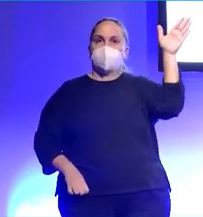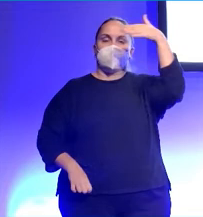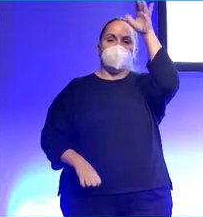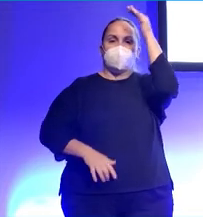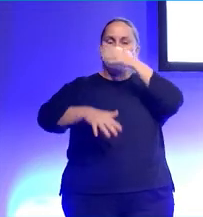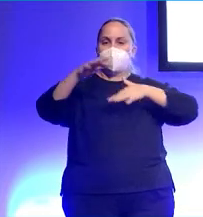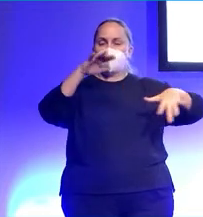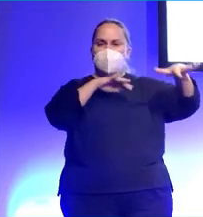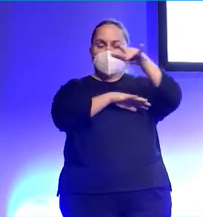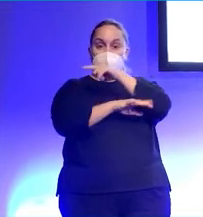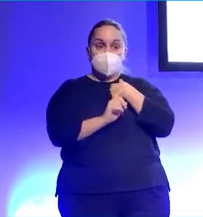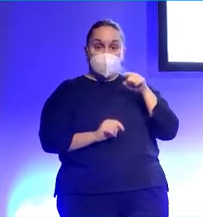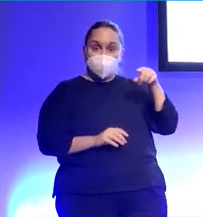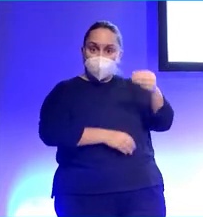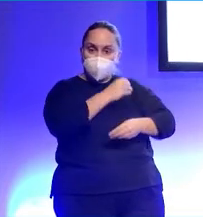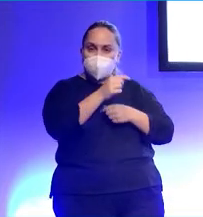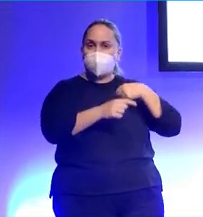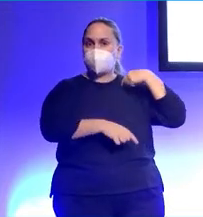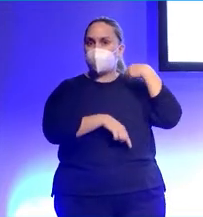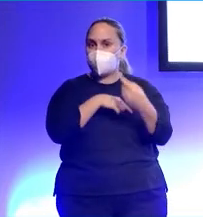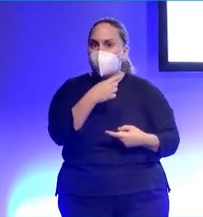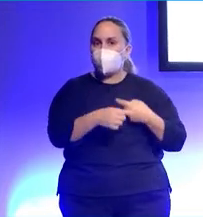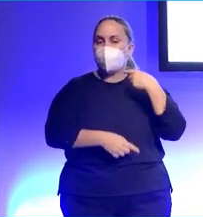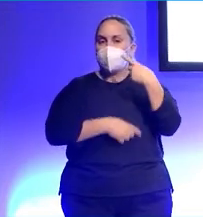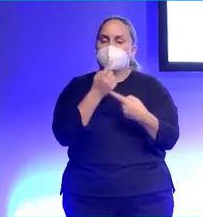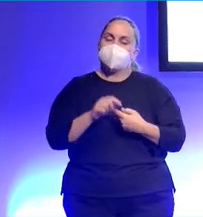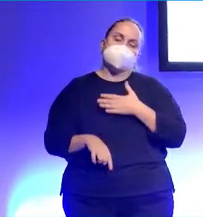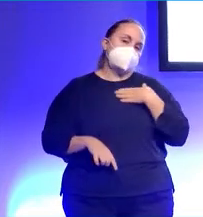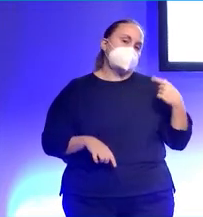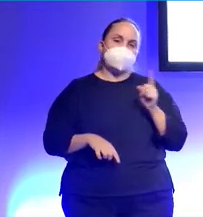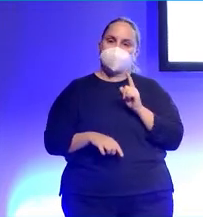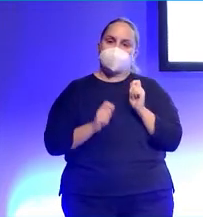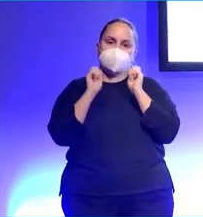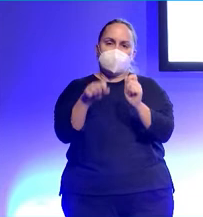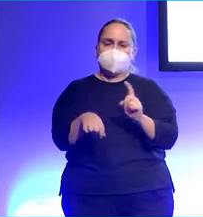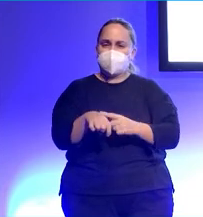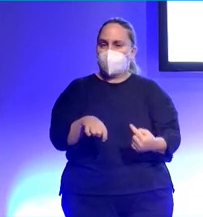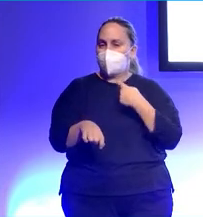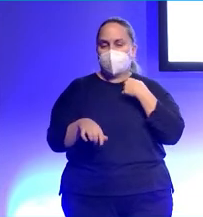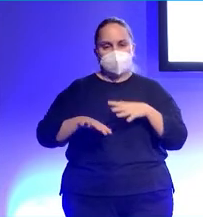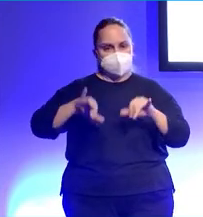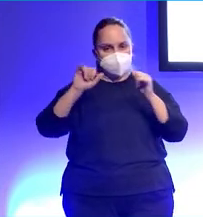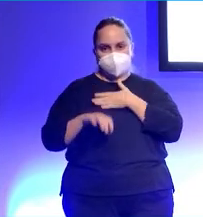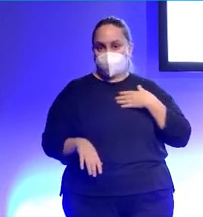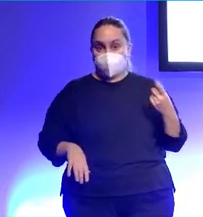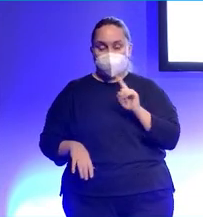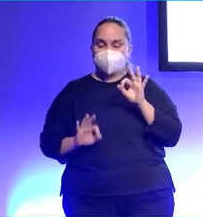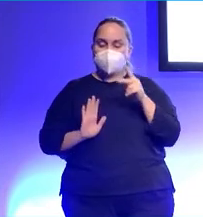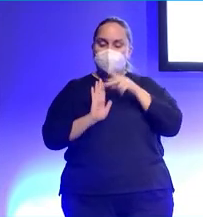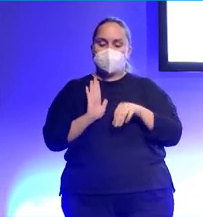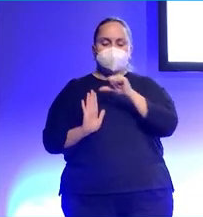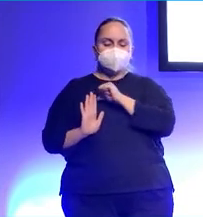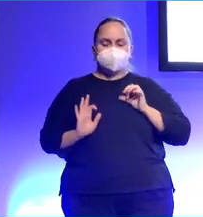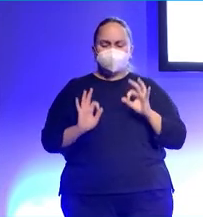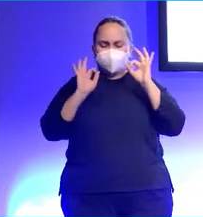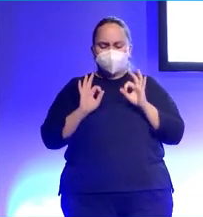muy mal divagar tanto diariamente que acabe haciendo perder el tiempo a la gente. Y esa es una norma que me marco de